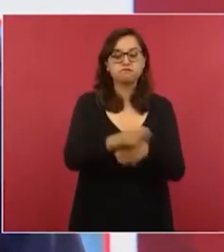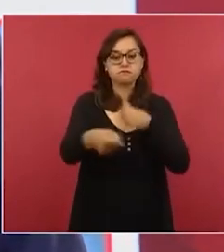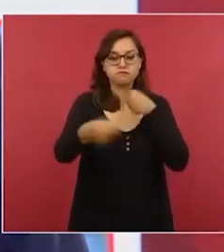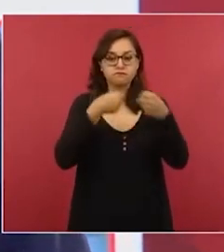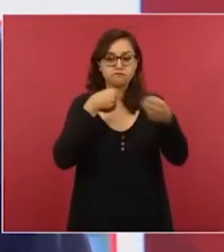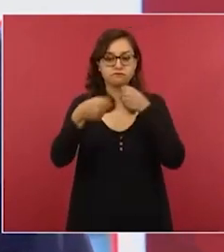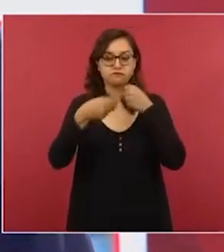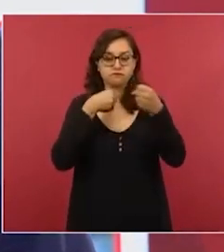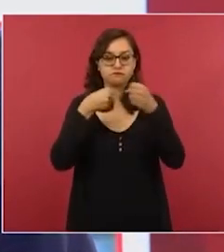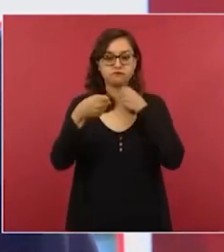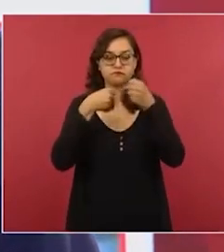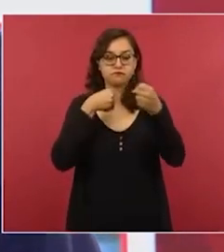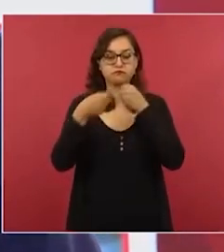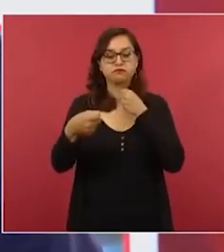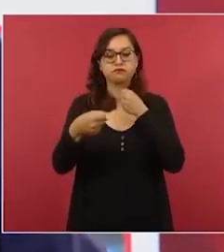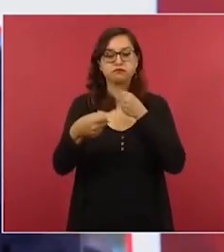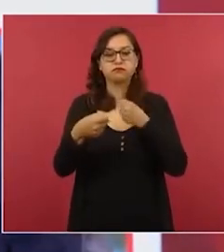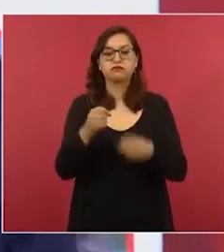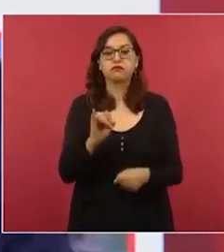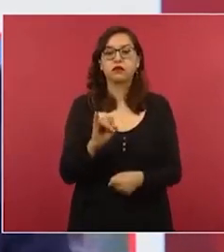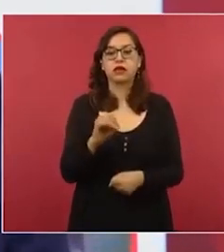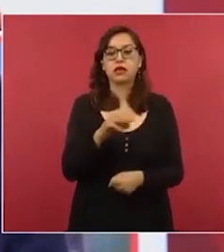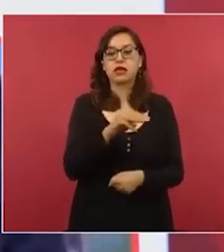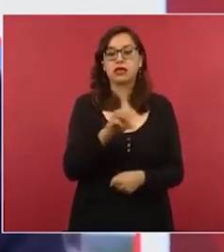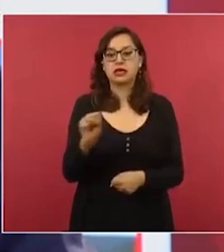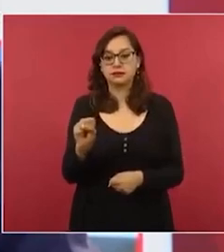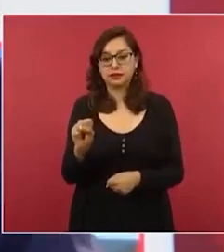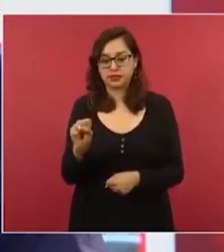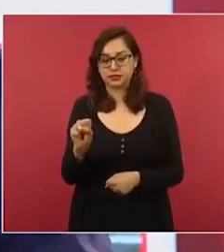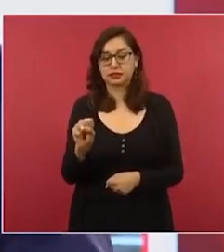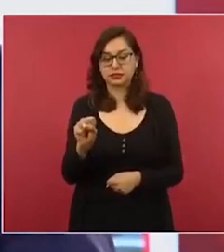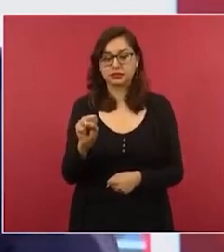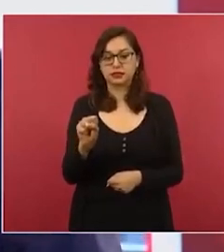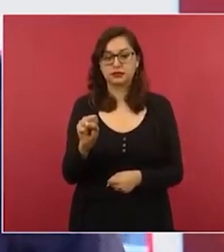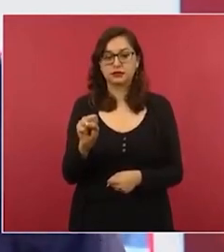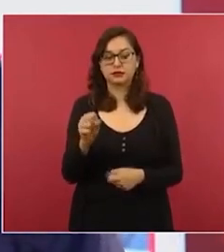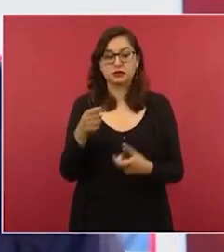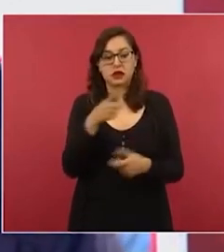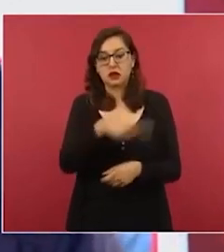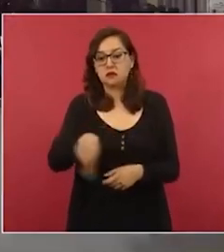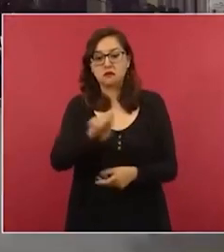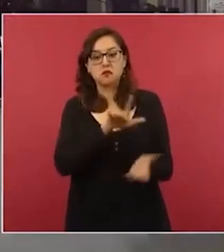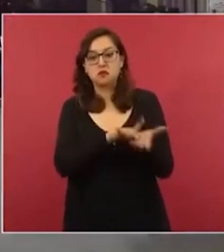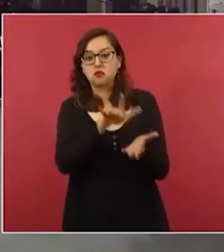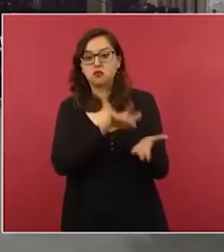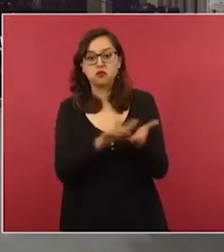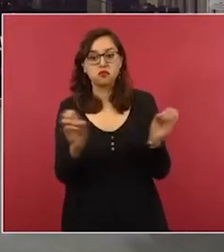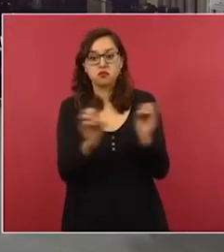periodistas que no tienen ningún tipo de apoyo